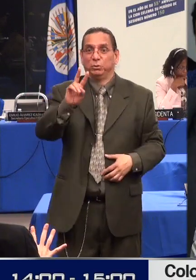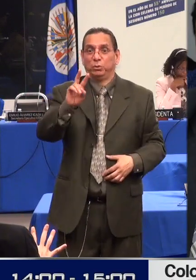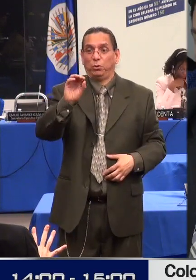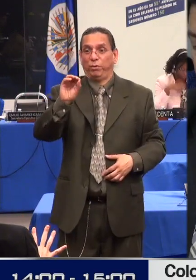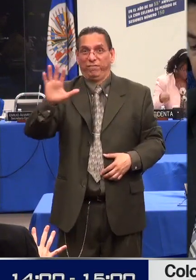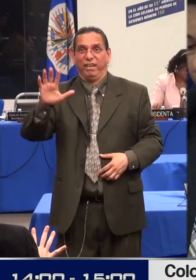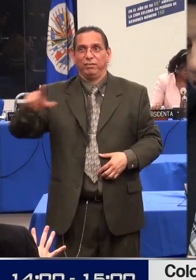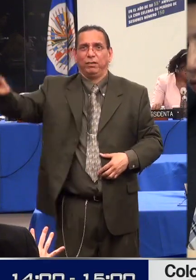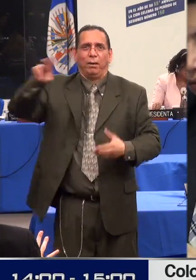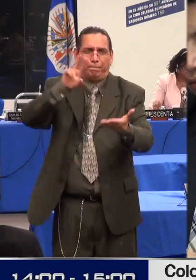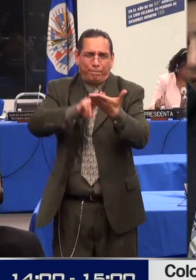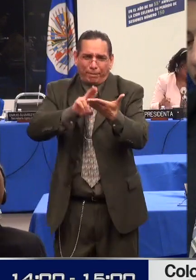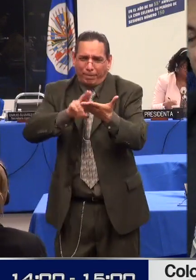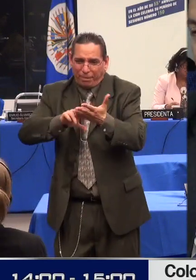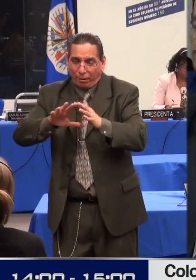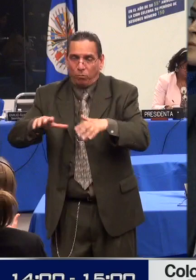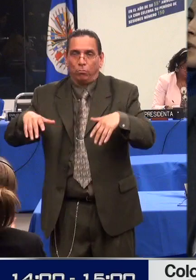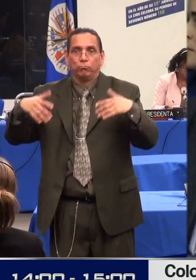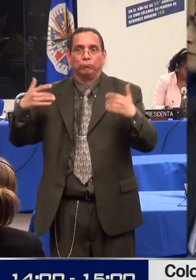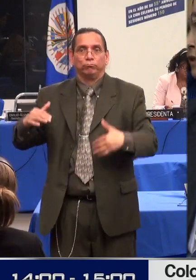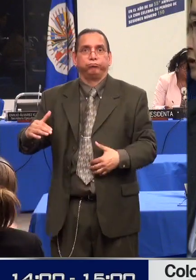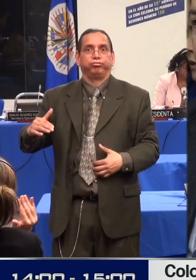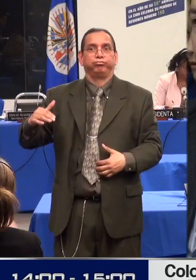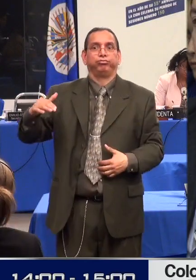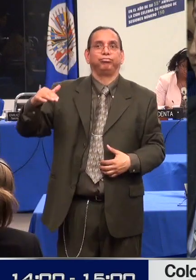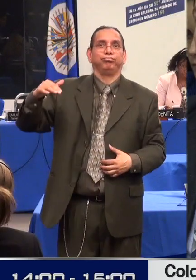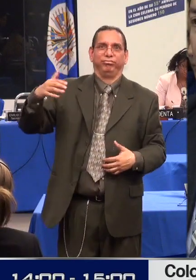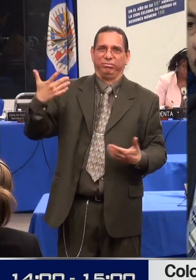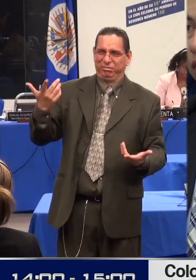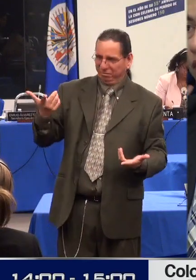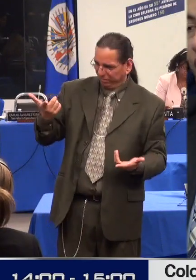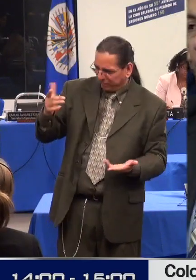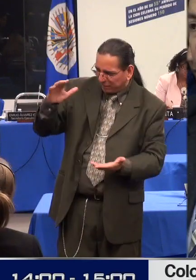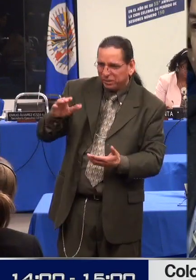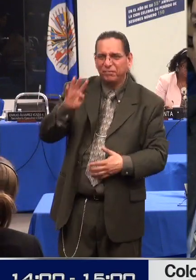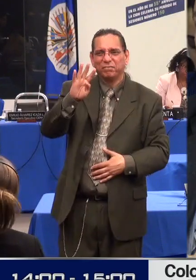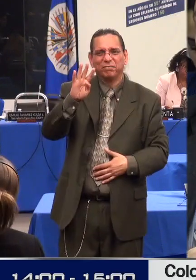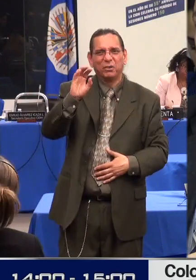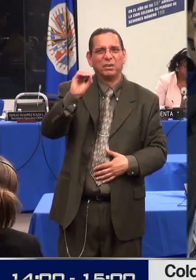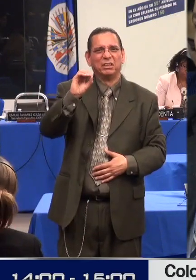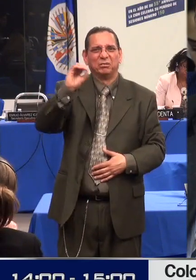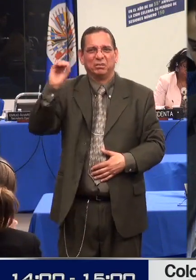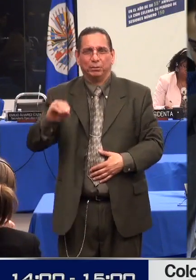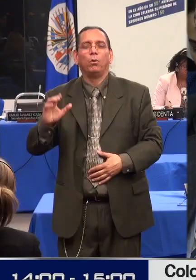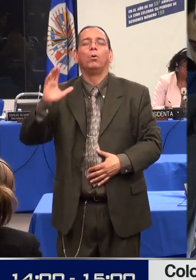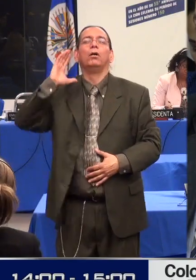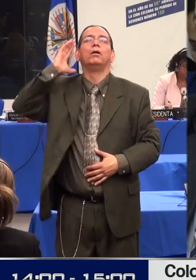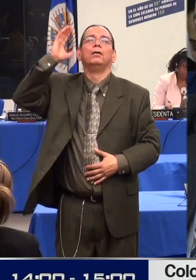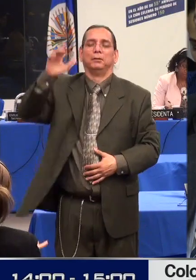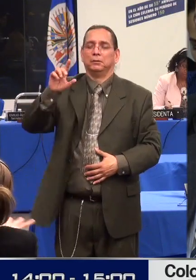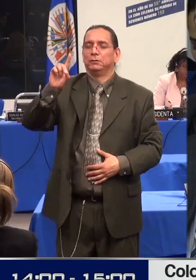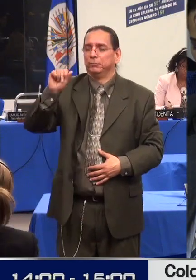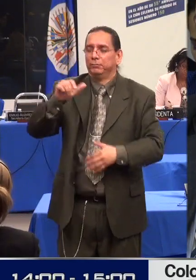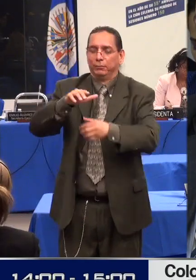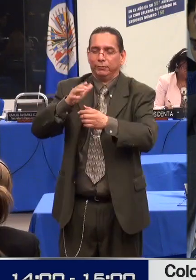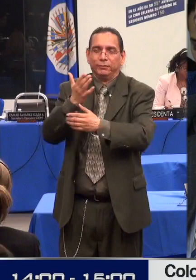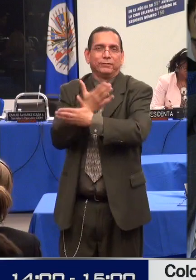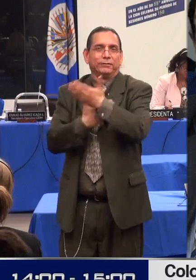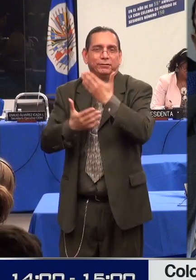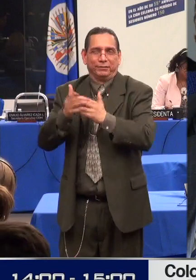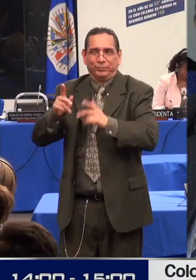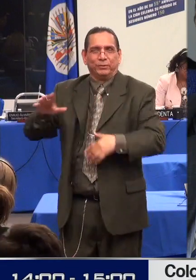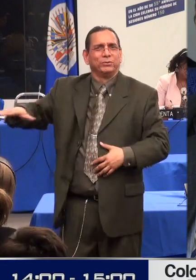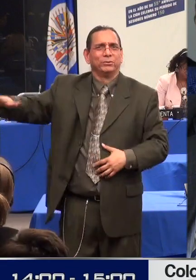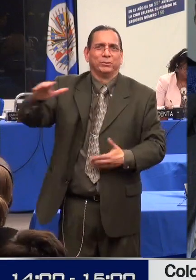la Salud a nivel mundial. Este registro se encuentra articulado al Sistema de Información de la Protección Social CISPRO, que considera más de